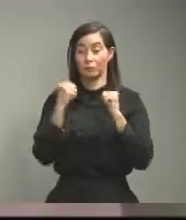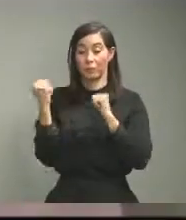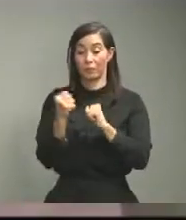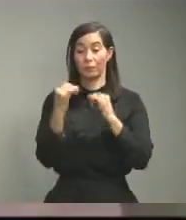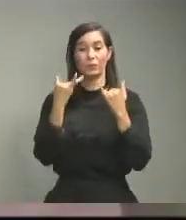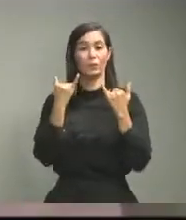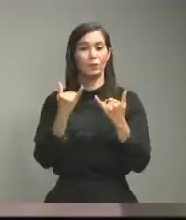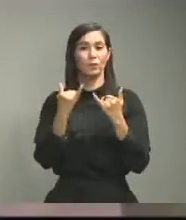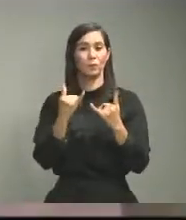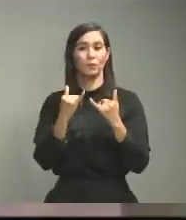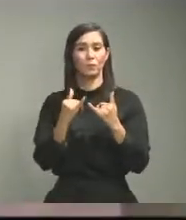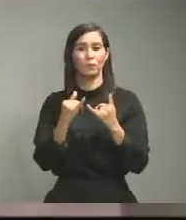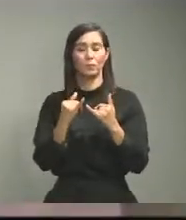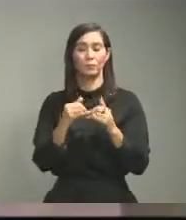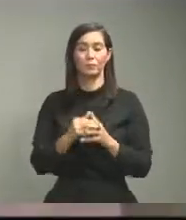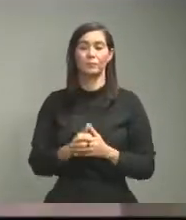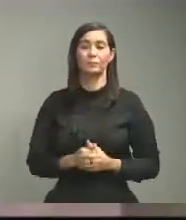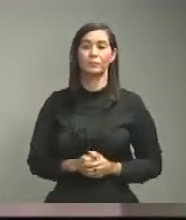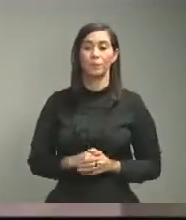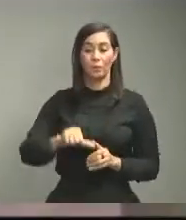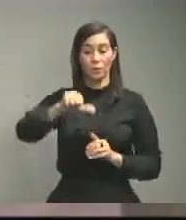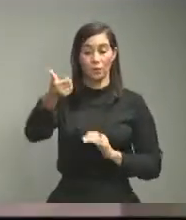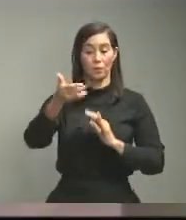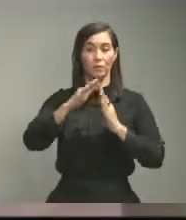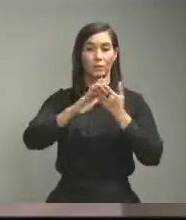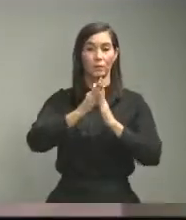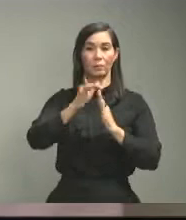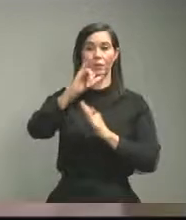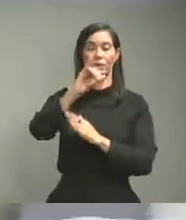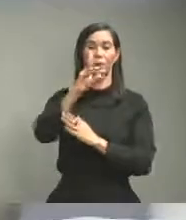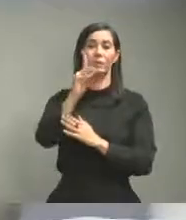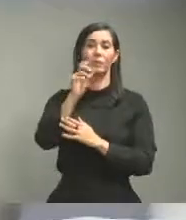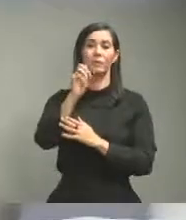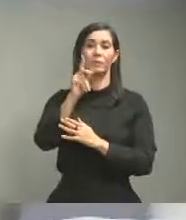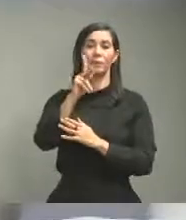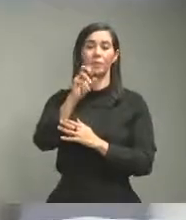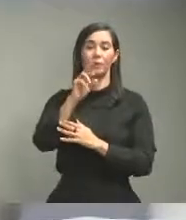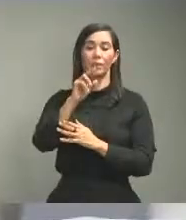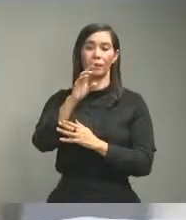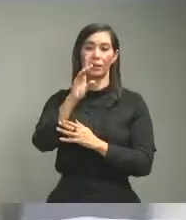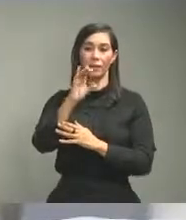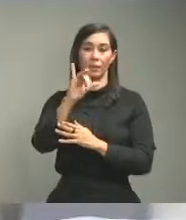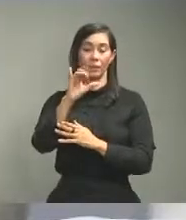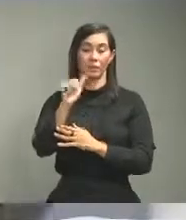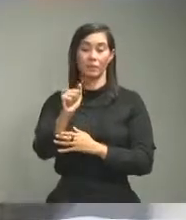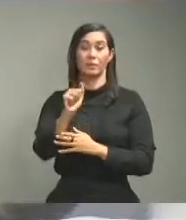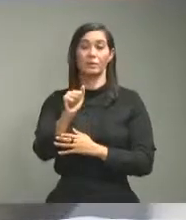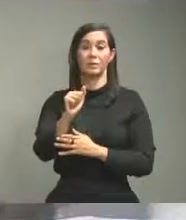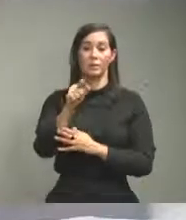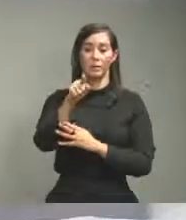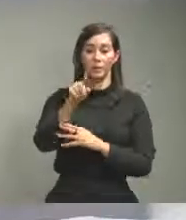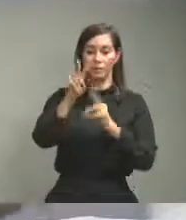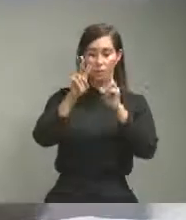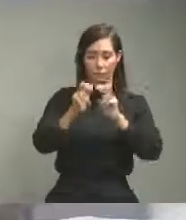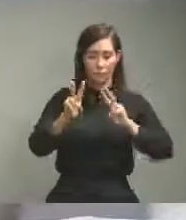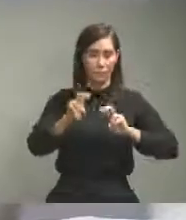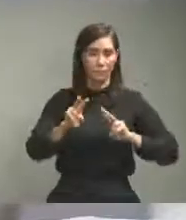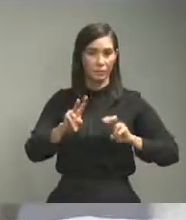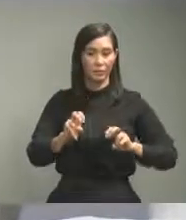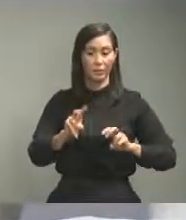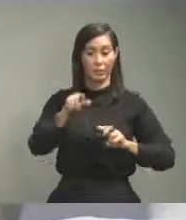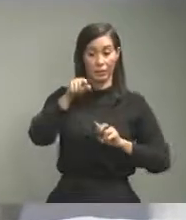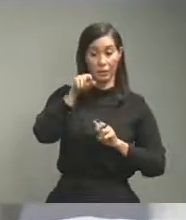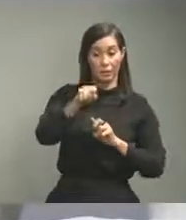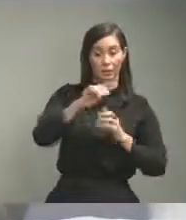de hoy con independencia también la DPS de dependencia con fines de que la acción en